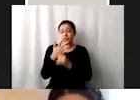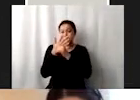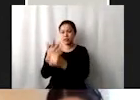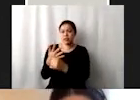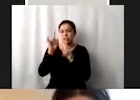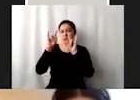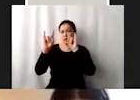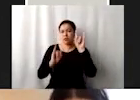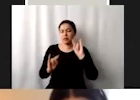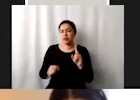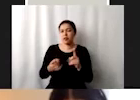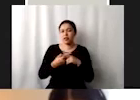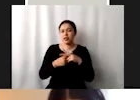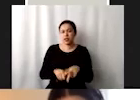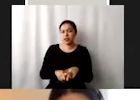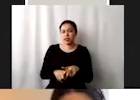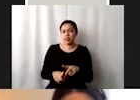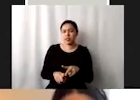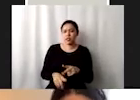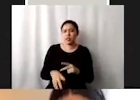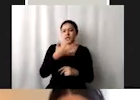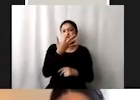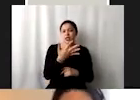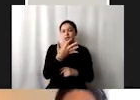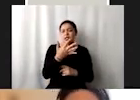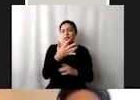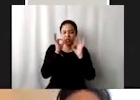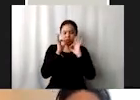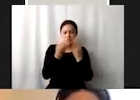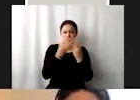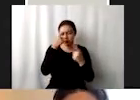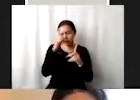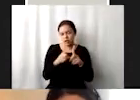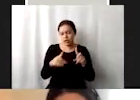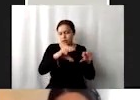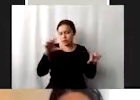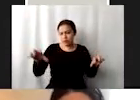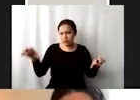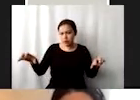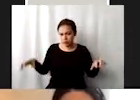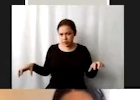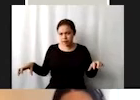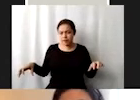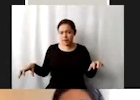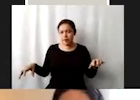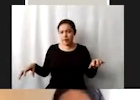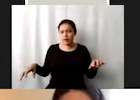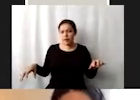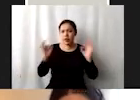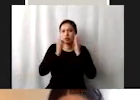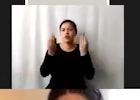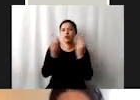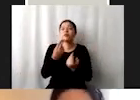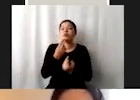la introducción donde se mencionan estas cinco esferas de desarrollo, en los medios de implementación, es decir,